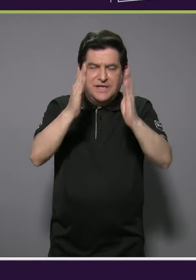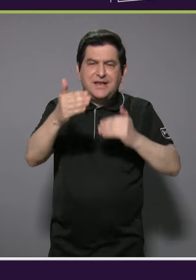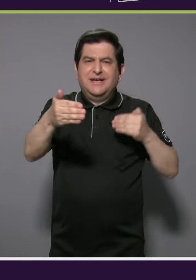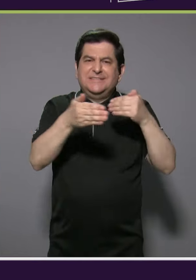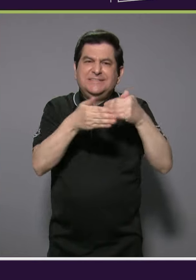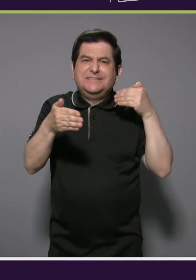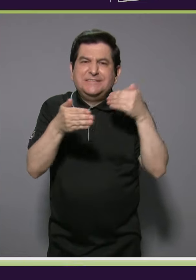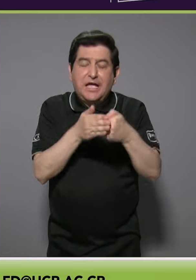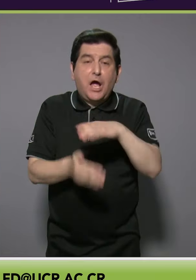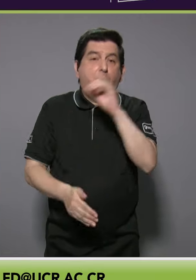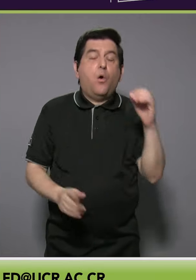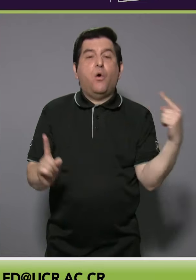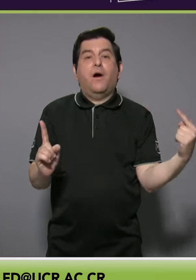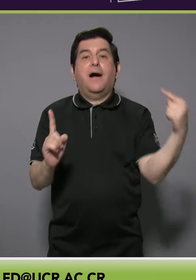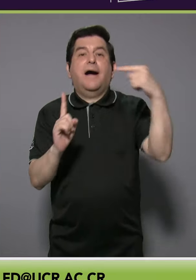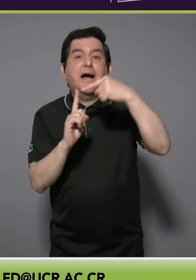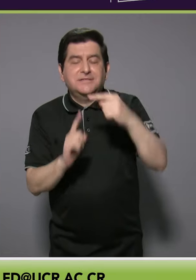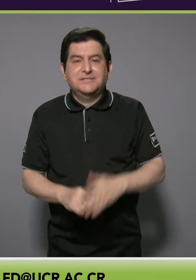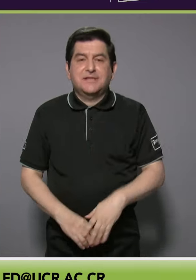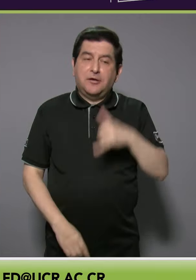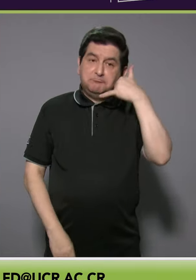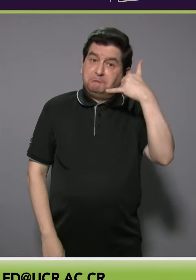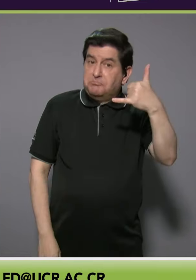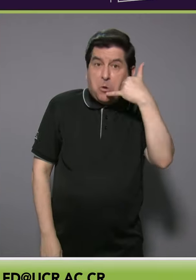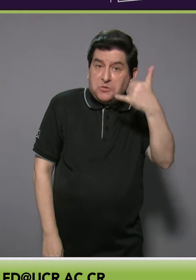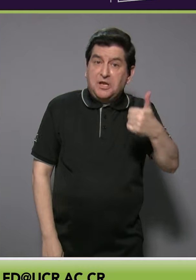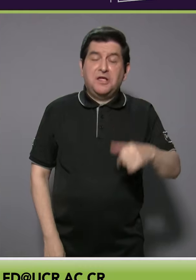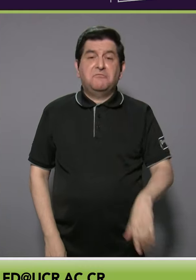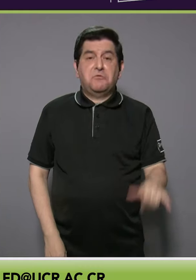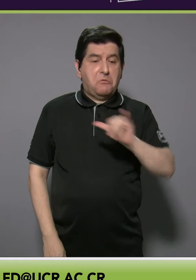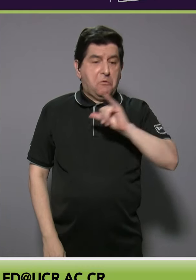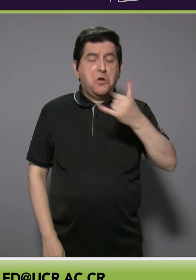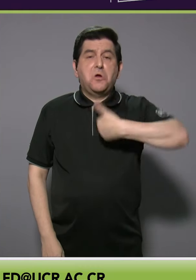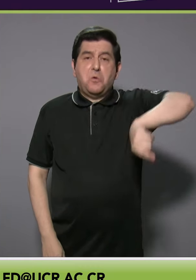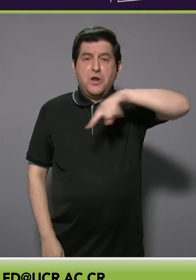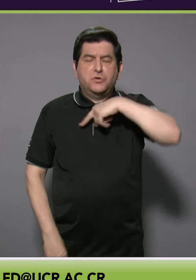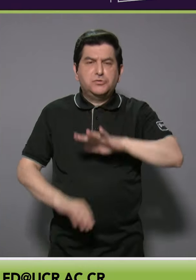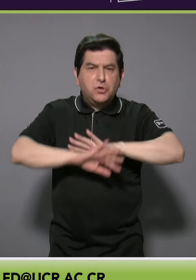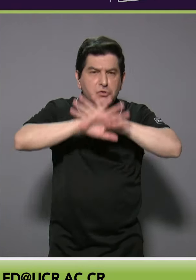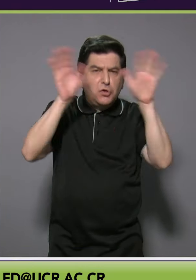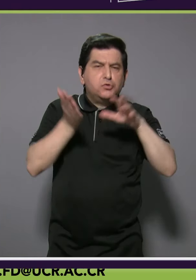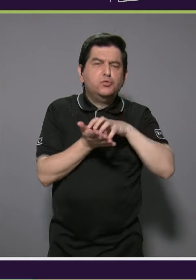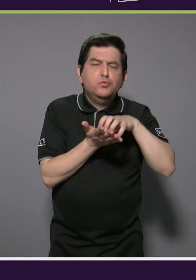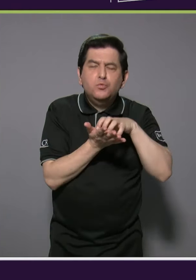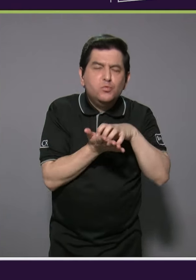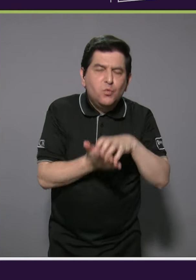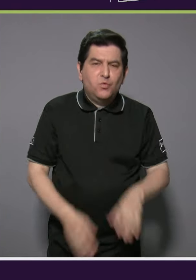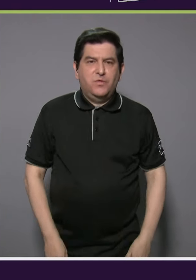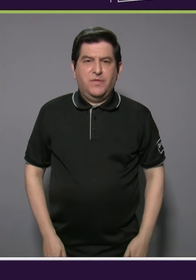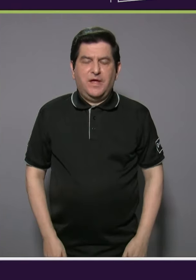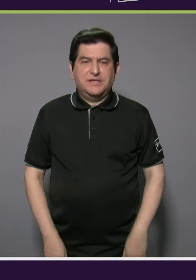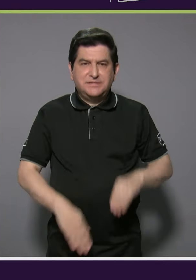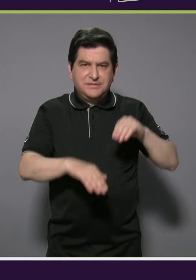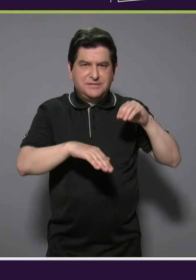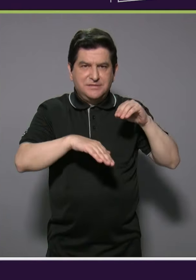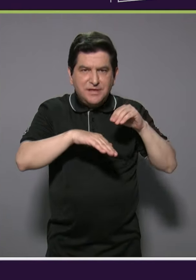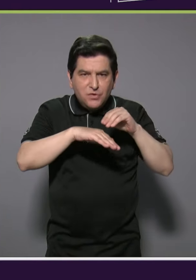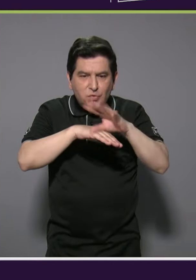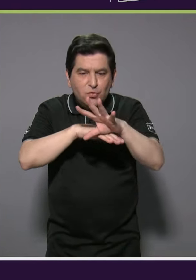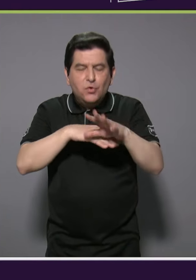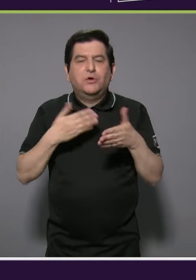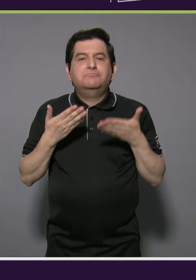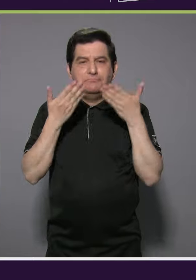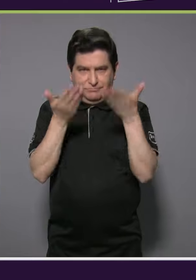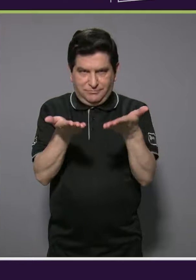cercana o inclusive por teléfono, nosotros también aclaramos dudas y damos cierta asesoría para